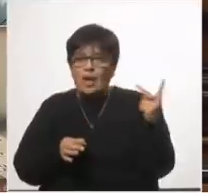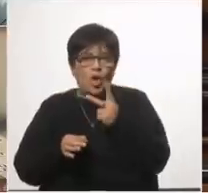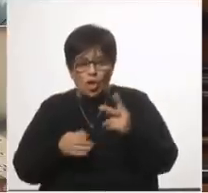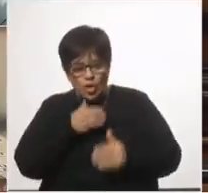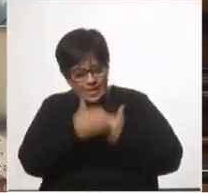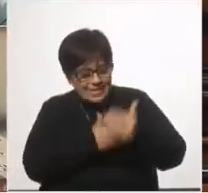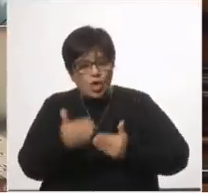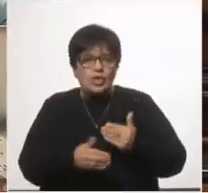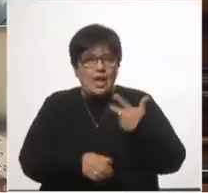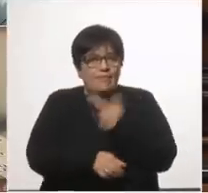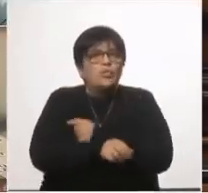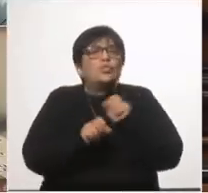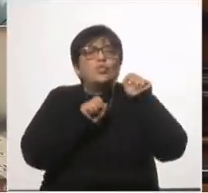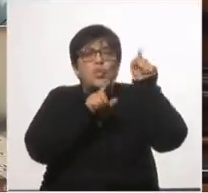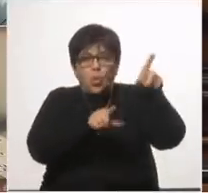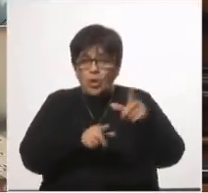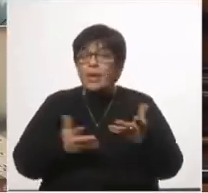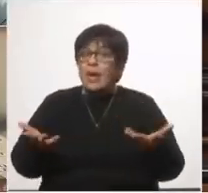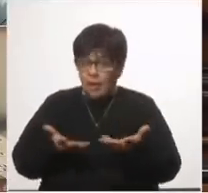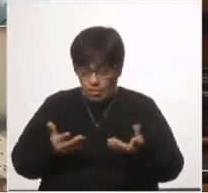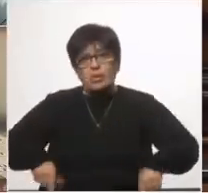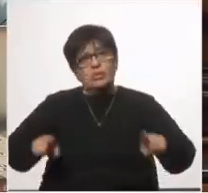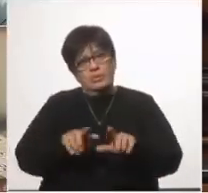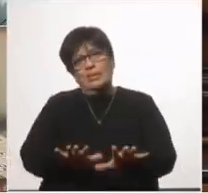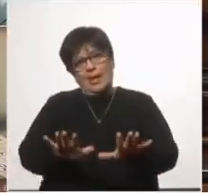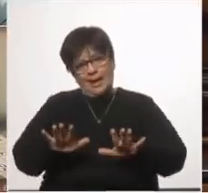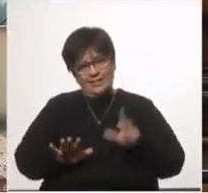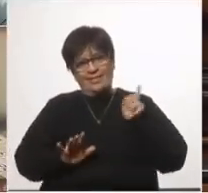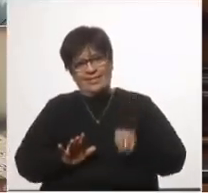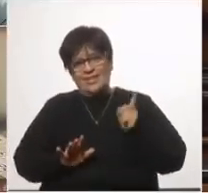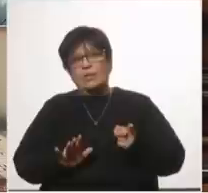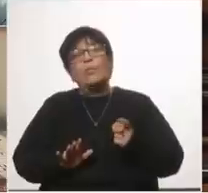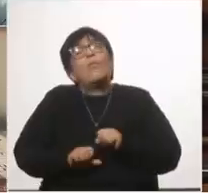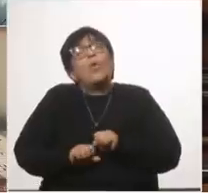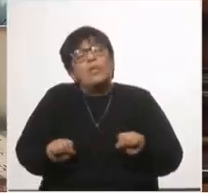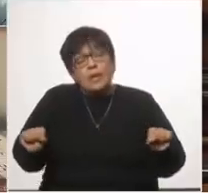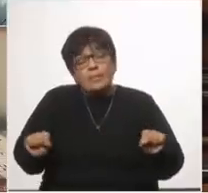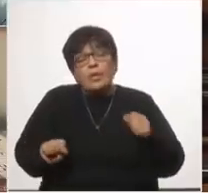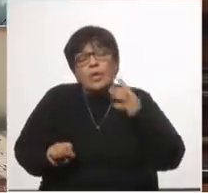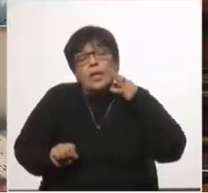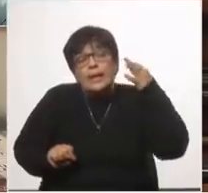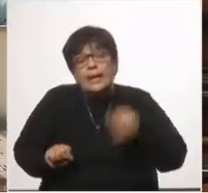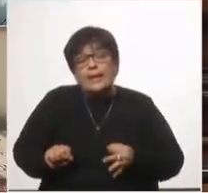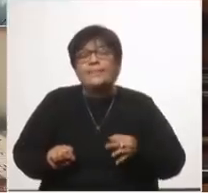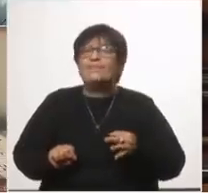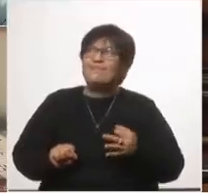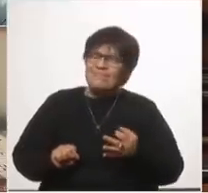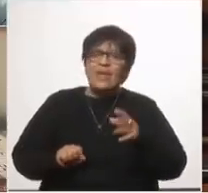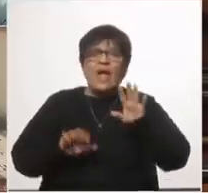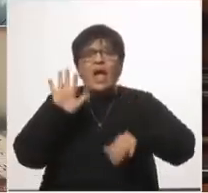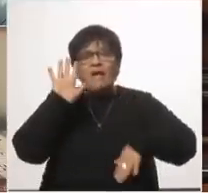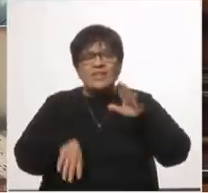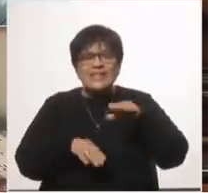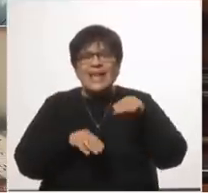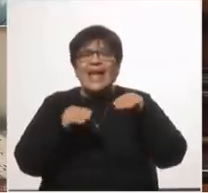cuestión farmacéutica creemos que hoy ya hemos podido empezar antes creemos a veces hay que hacer una regla de tres